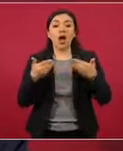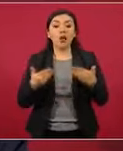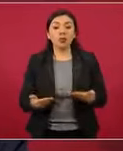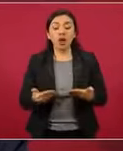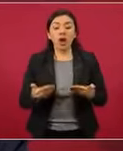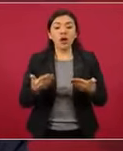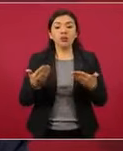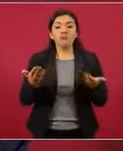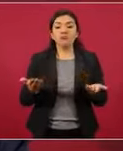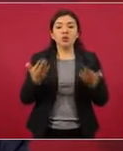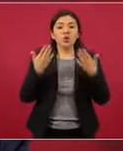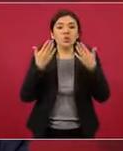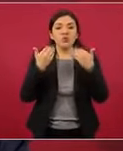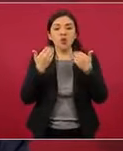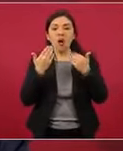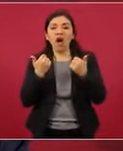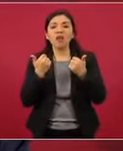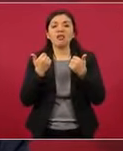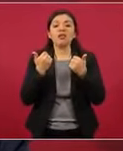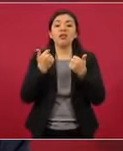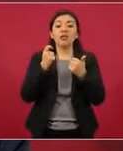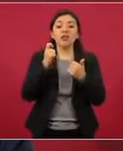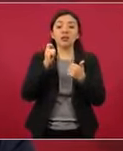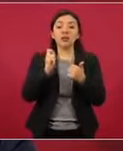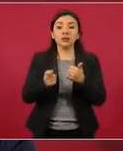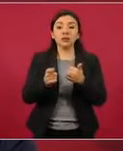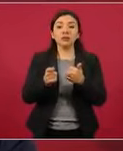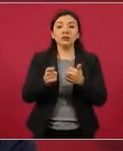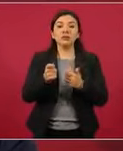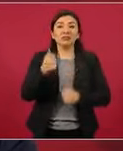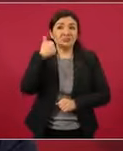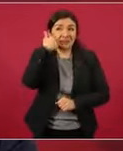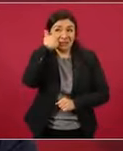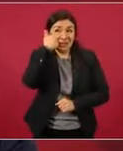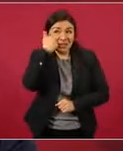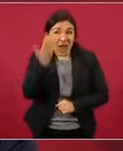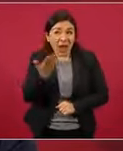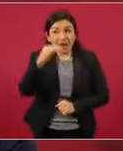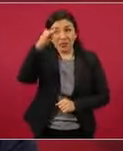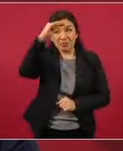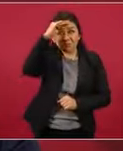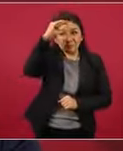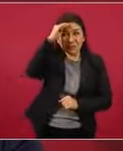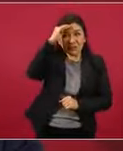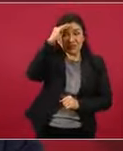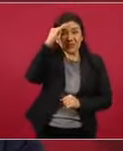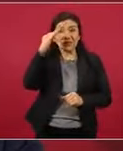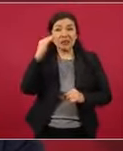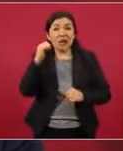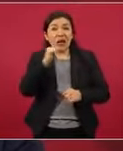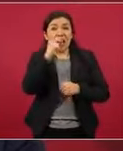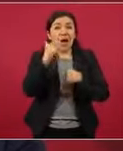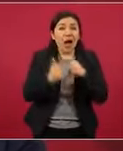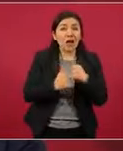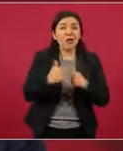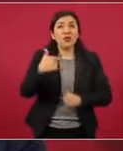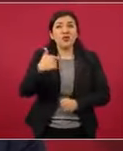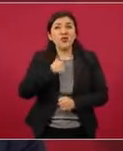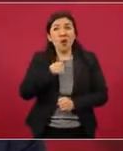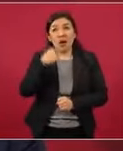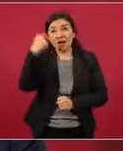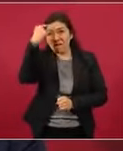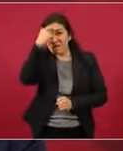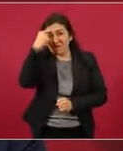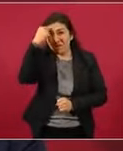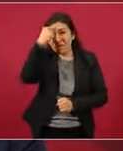intención, pero ni siquiera está en nuestro pensamiento,